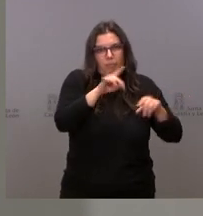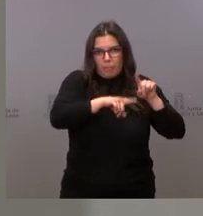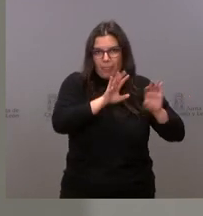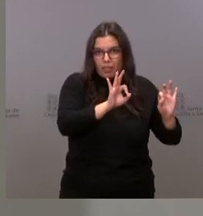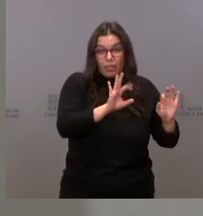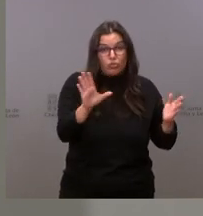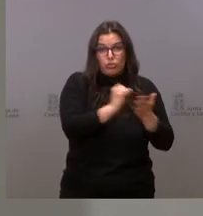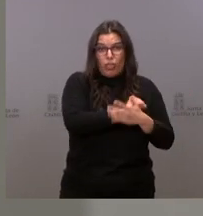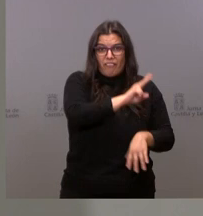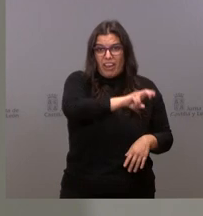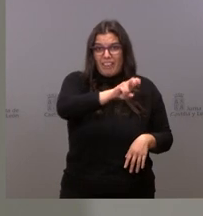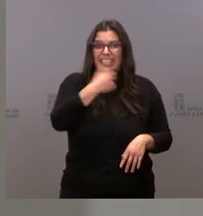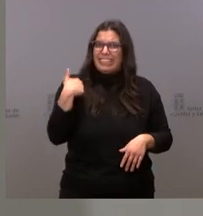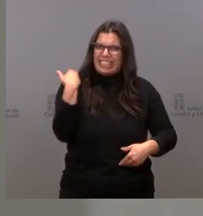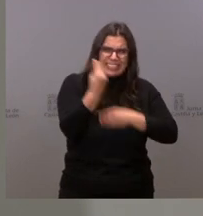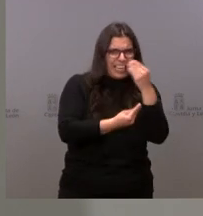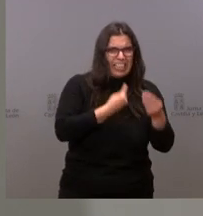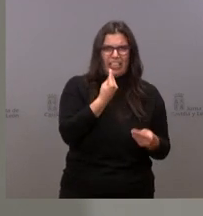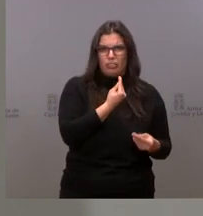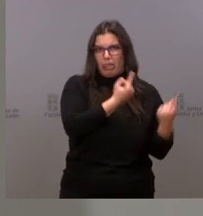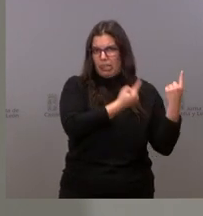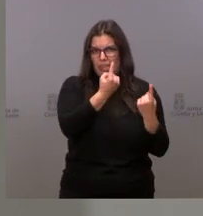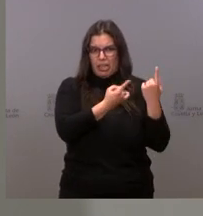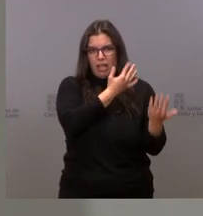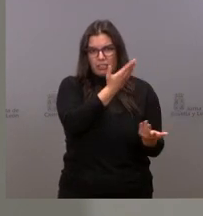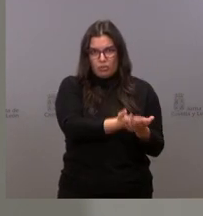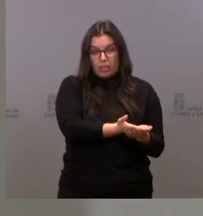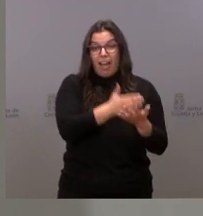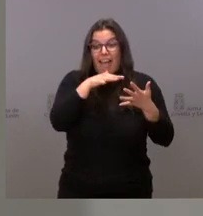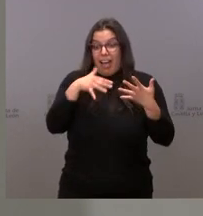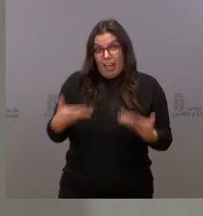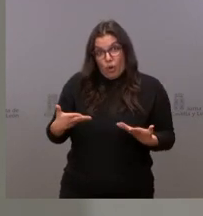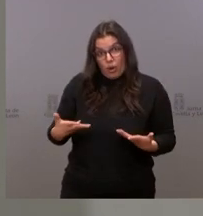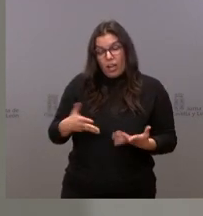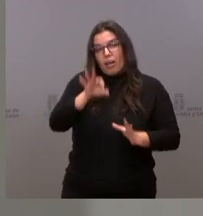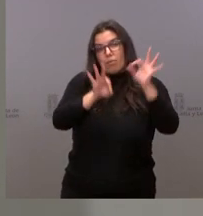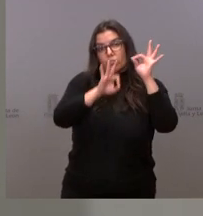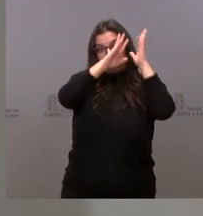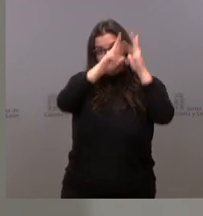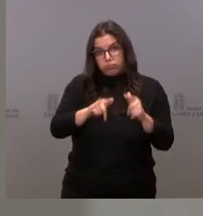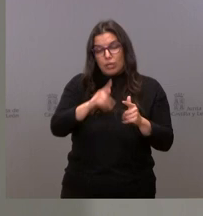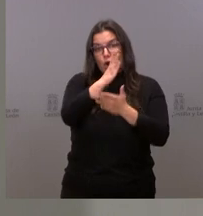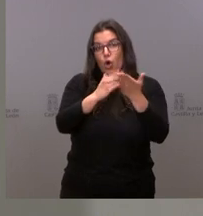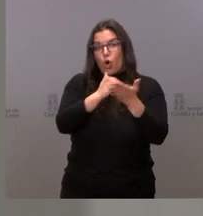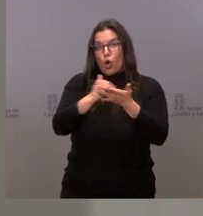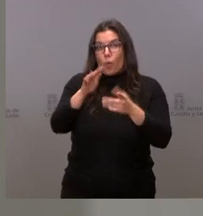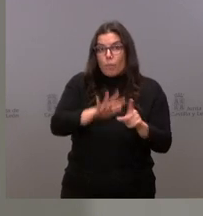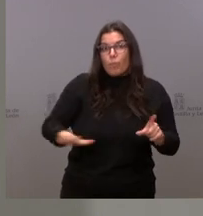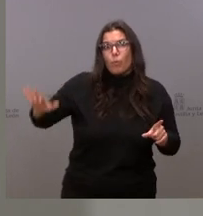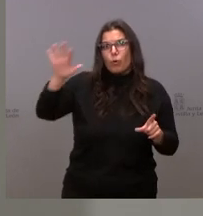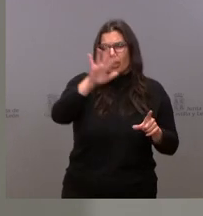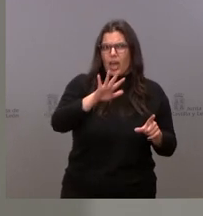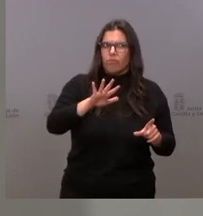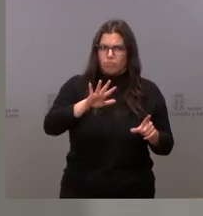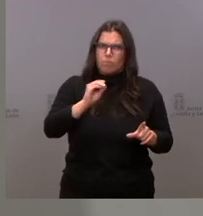Todas ellas se han puesto en marcha a lo largo de la pandemia. En este momento la incidencia en el conjunto de la comunidad es muy elevada,